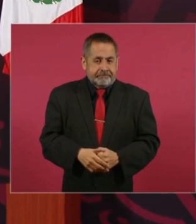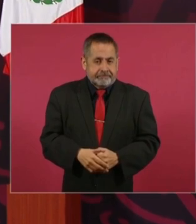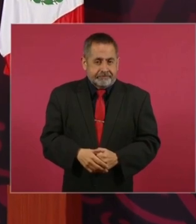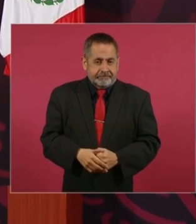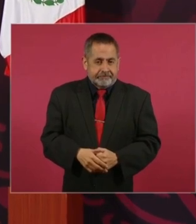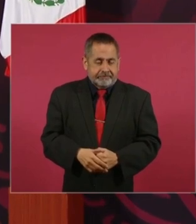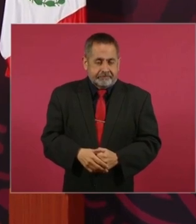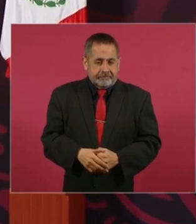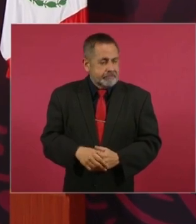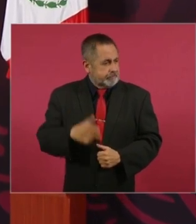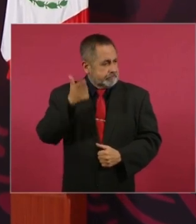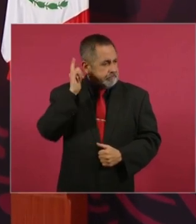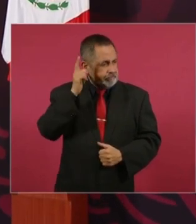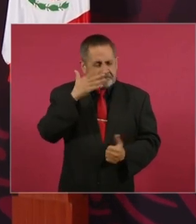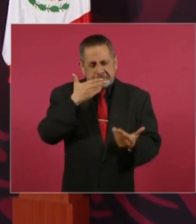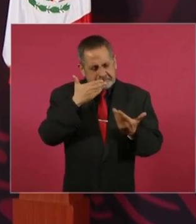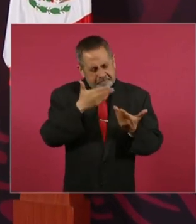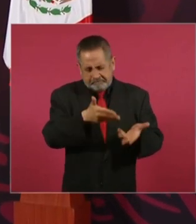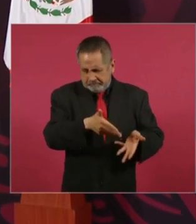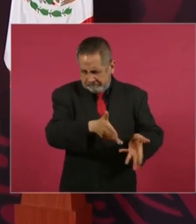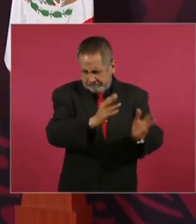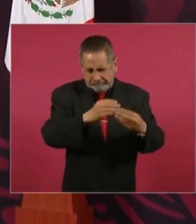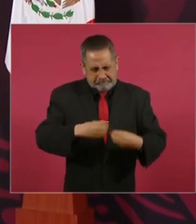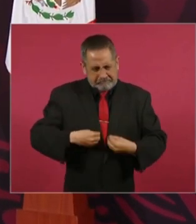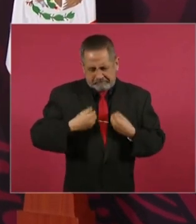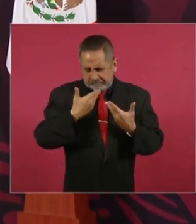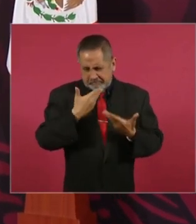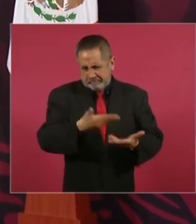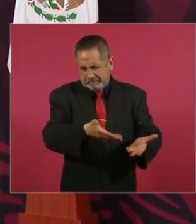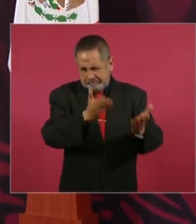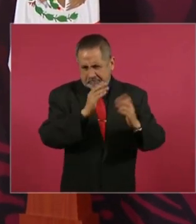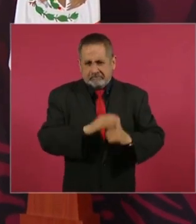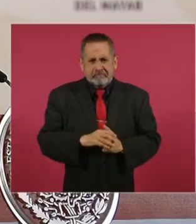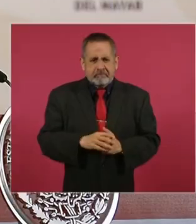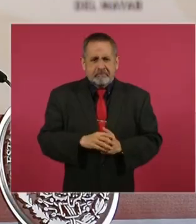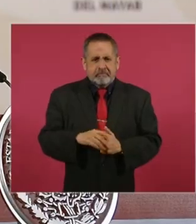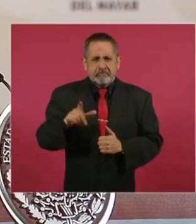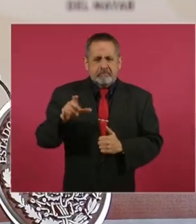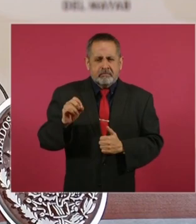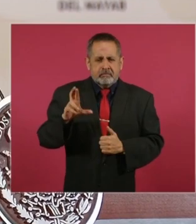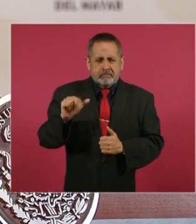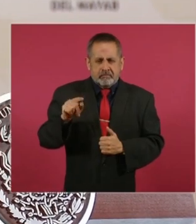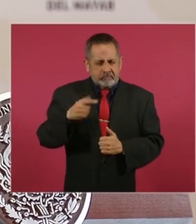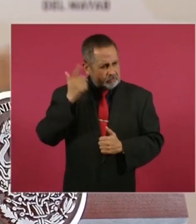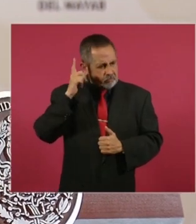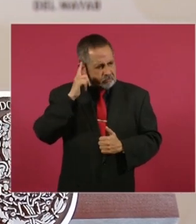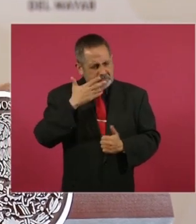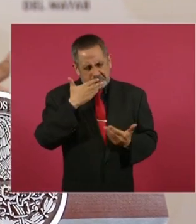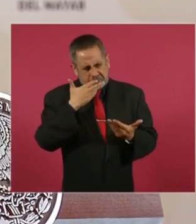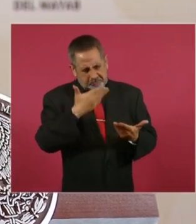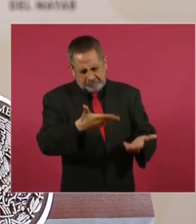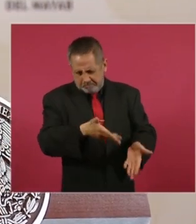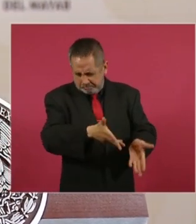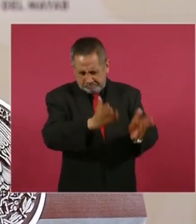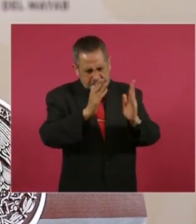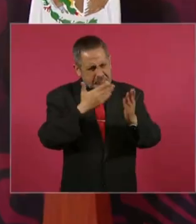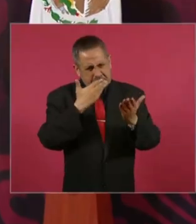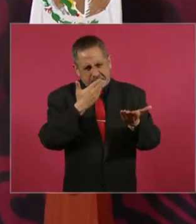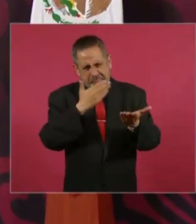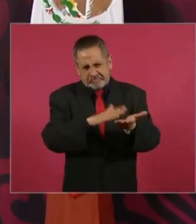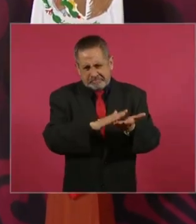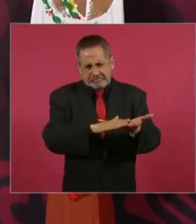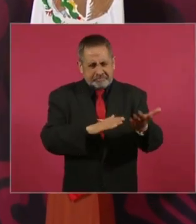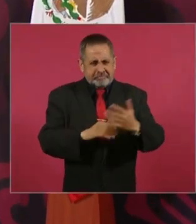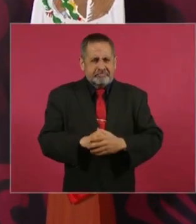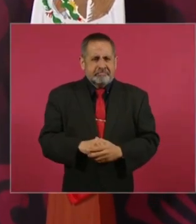Y que le vaya bien a Loret y que le vaya bien a